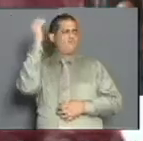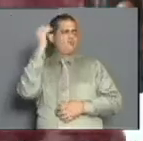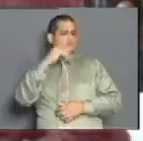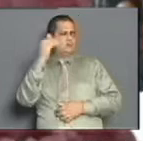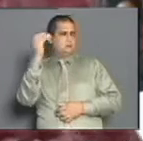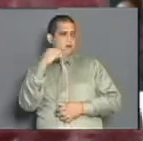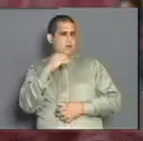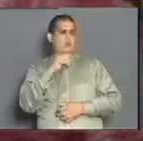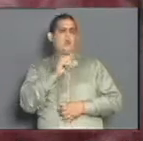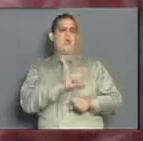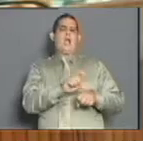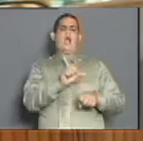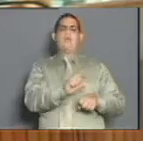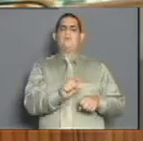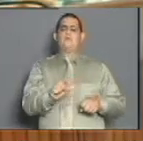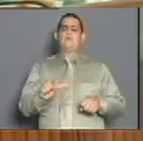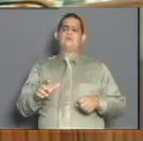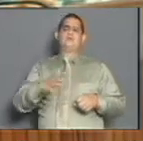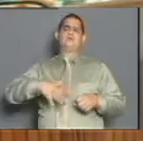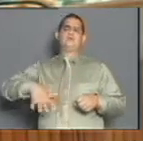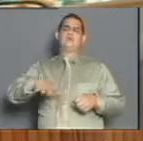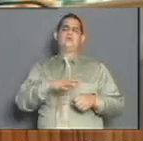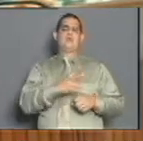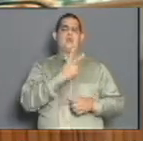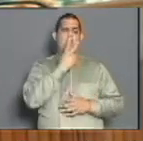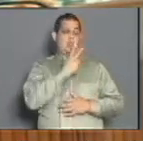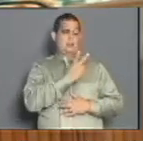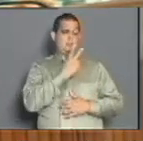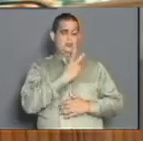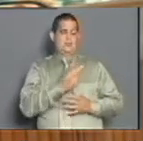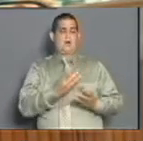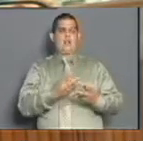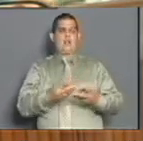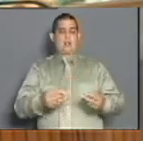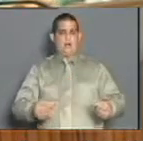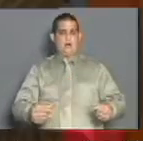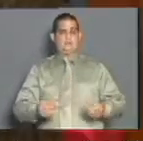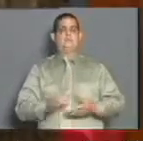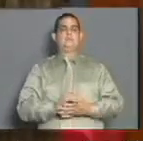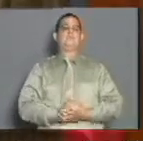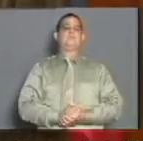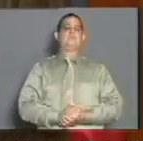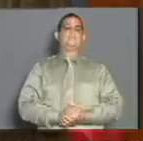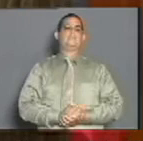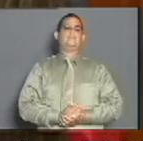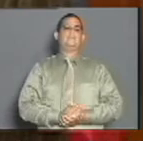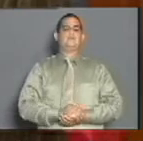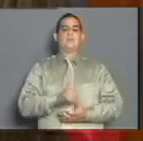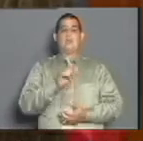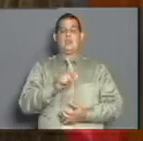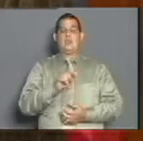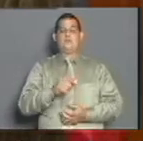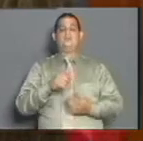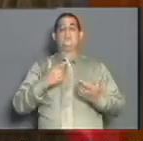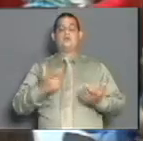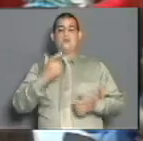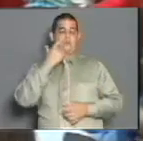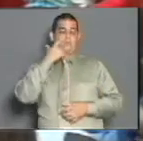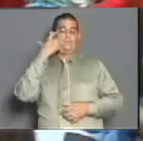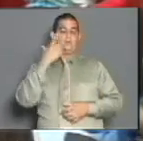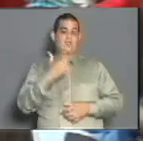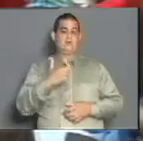potencial de los campesinos en la atención a la tierra y sus cultivos. Una tarea aún pendiente en los